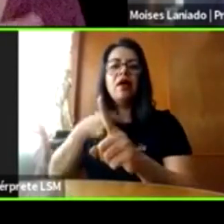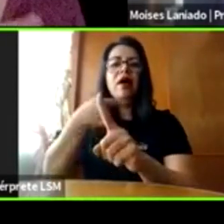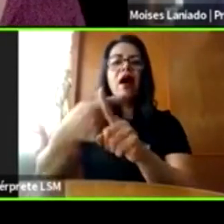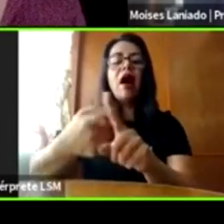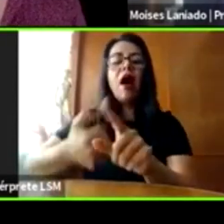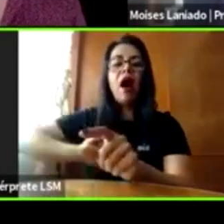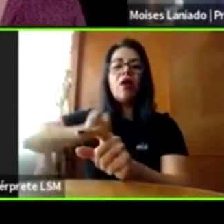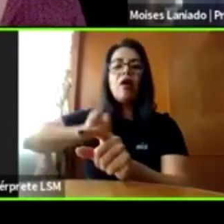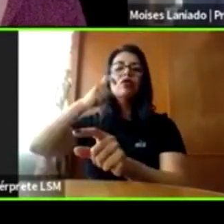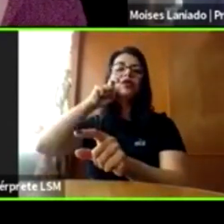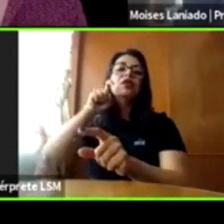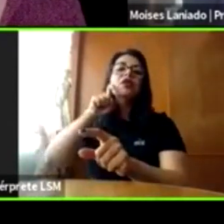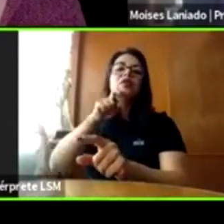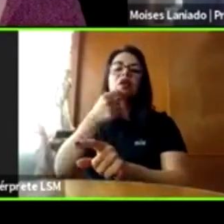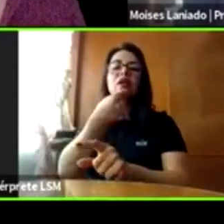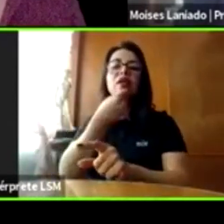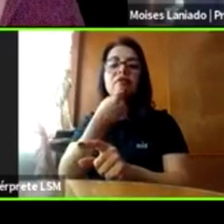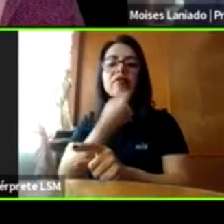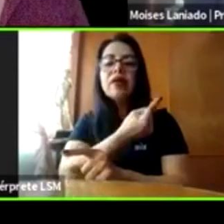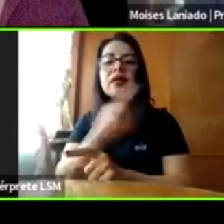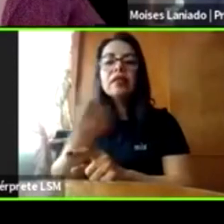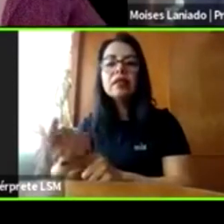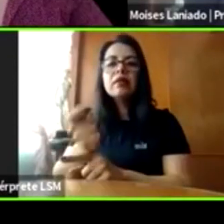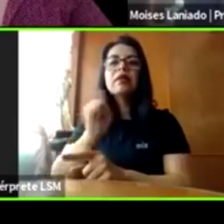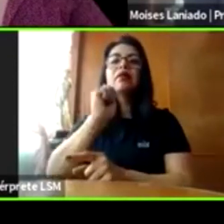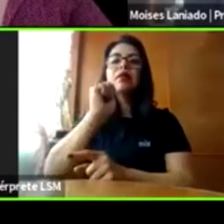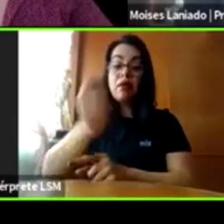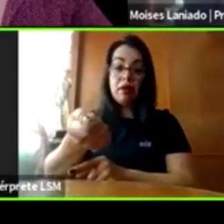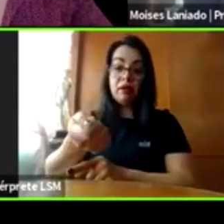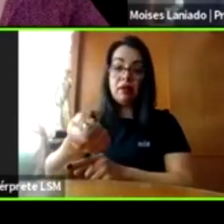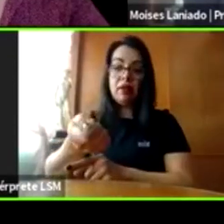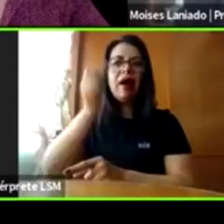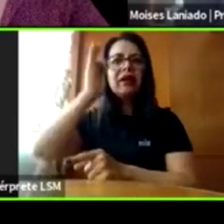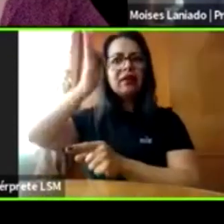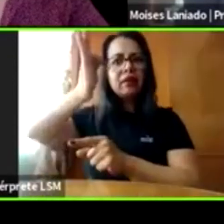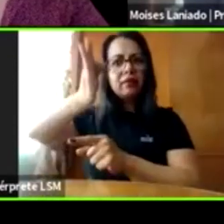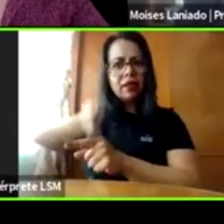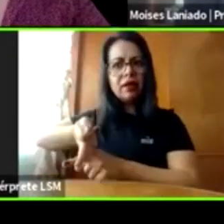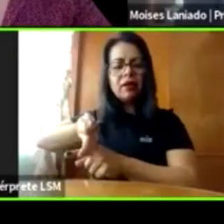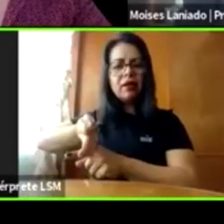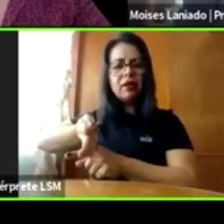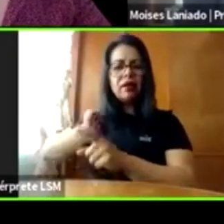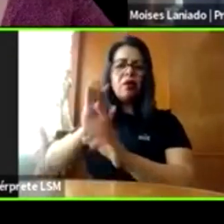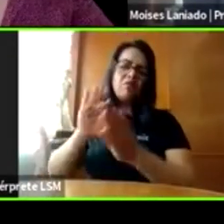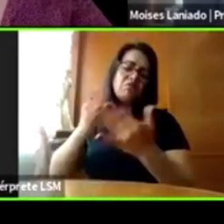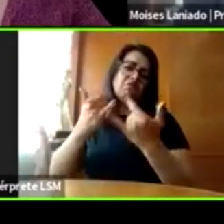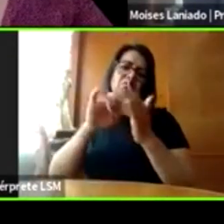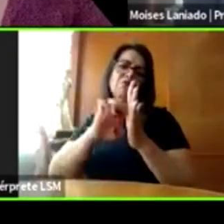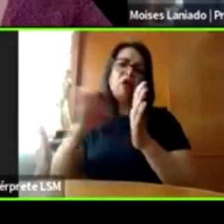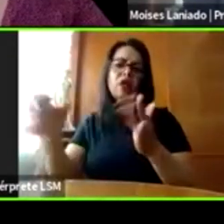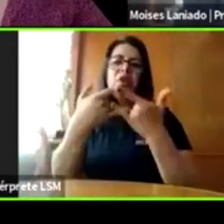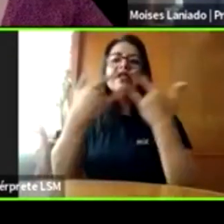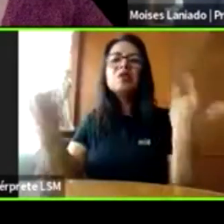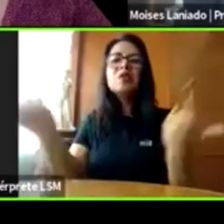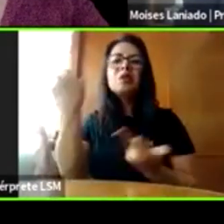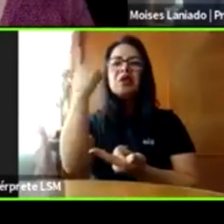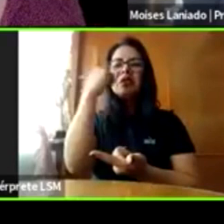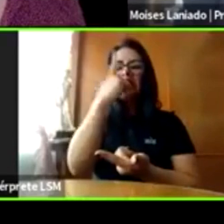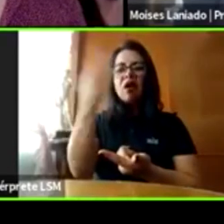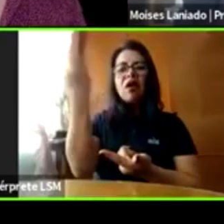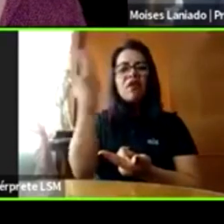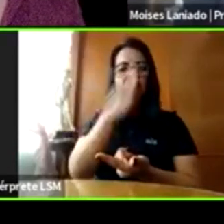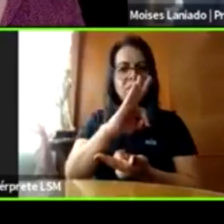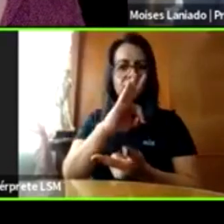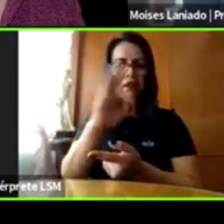cometida hacia niñas, niños y adolescentes. Primero que nos quitemos muchos mitos, uno de ellos es pensar que solamente es la